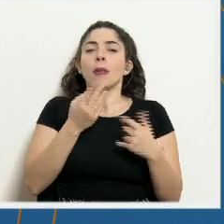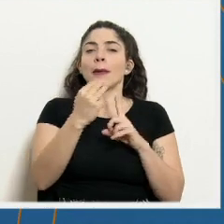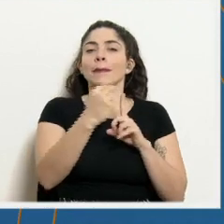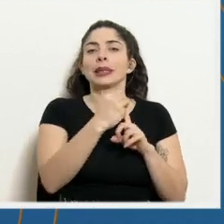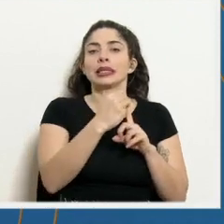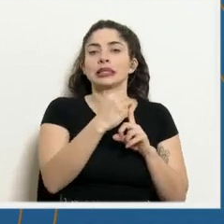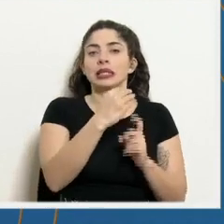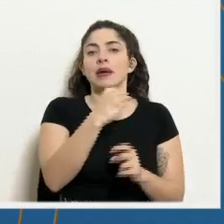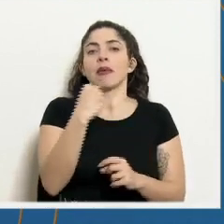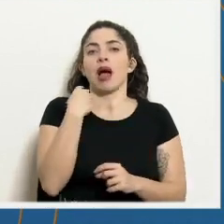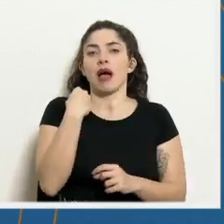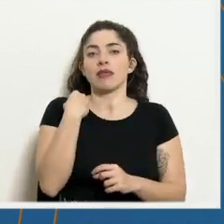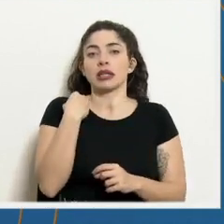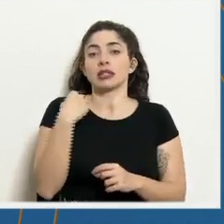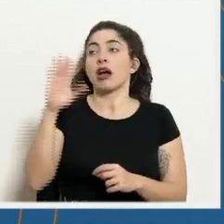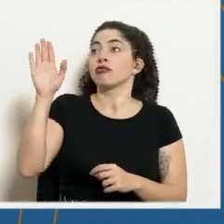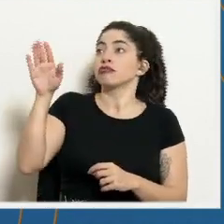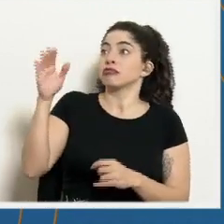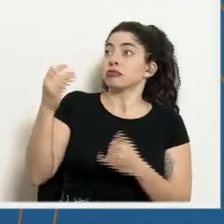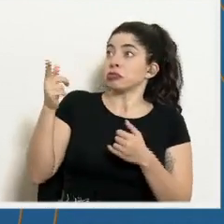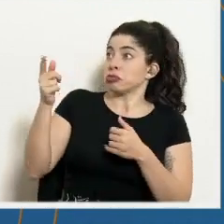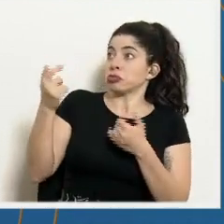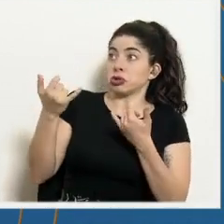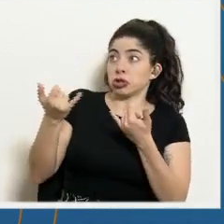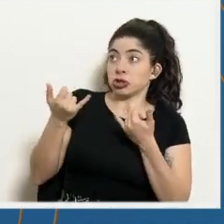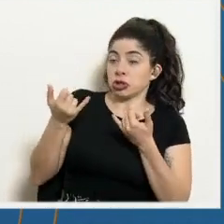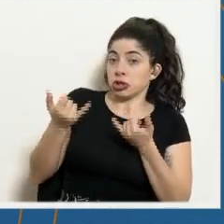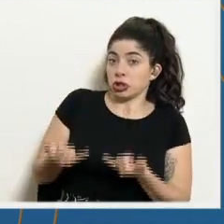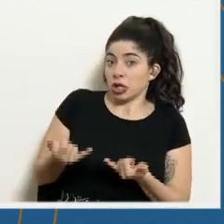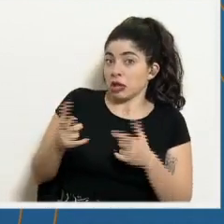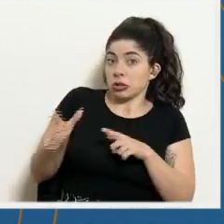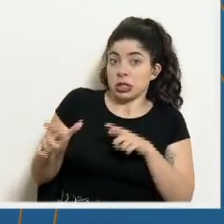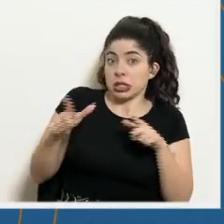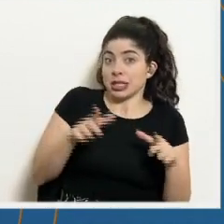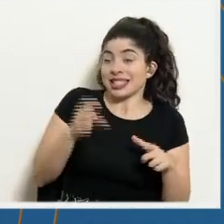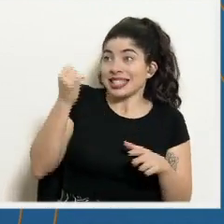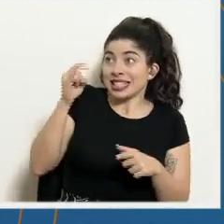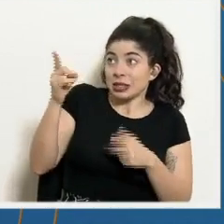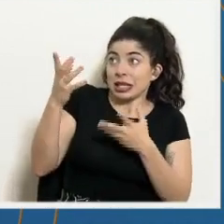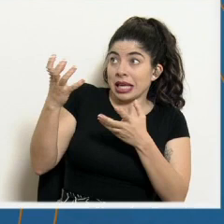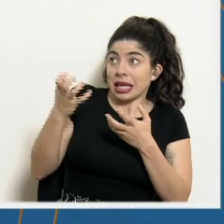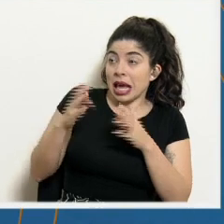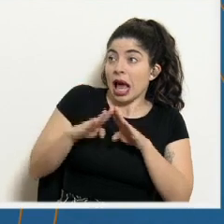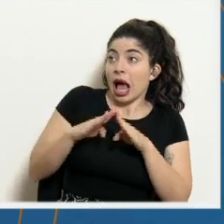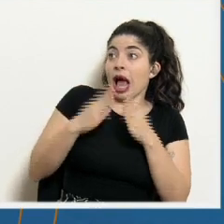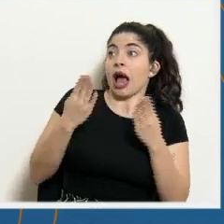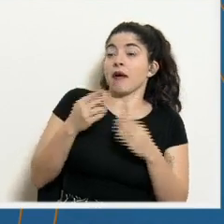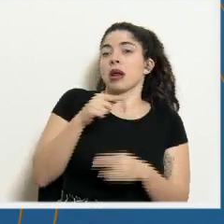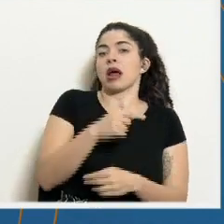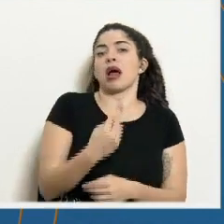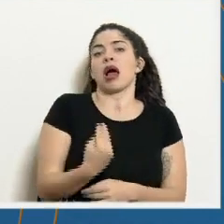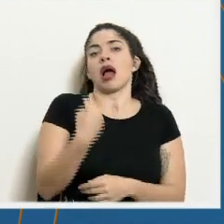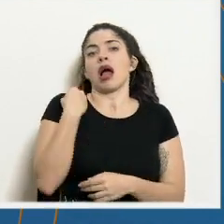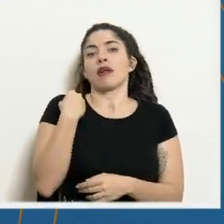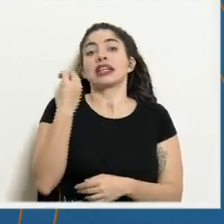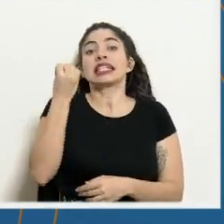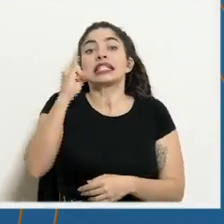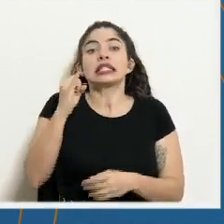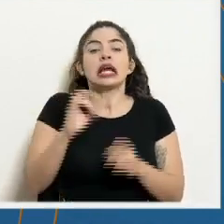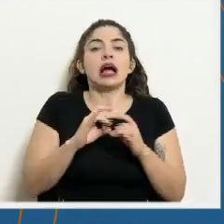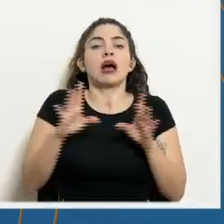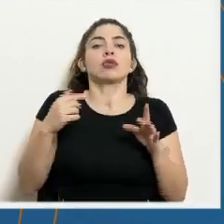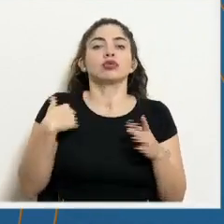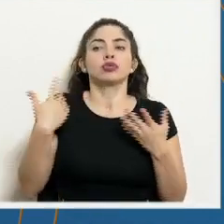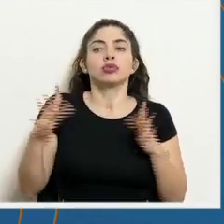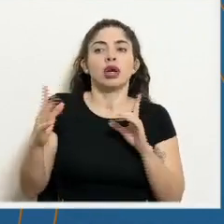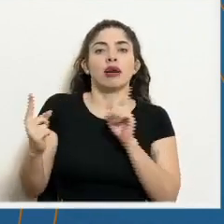les avisará que ya está disponible la opción para activar el sistema de notificación de exposición de contactos